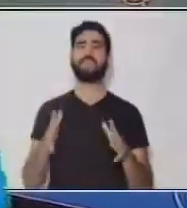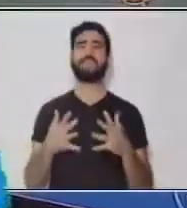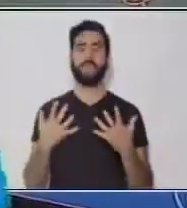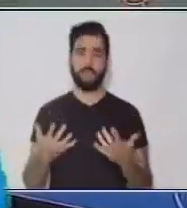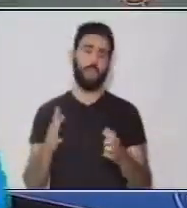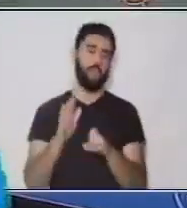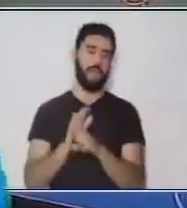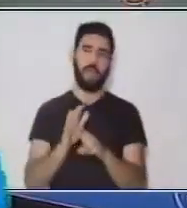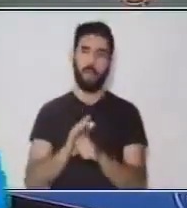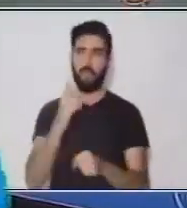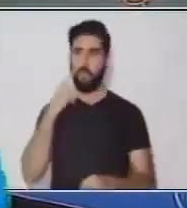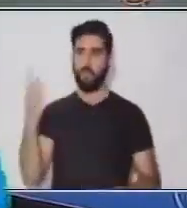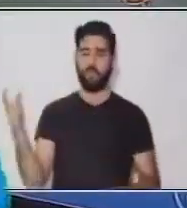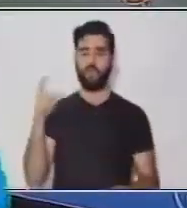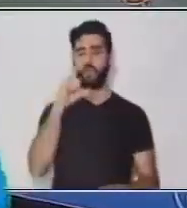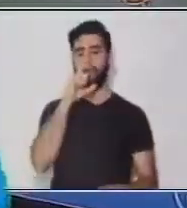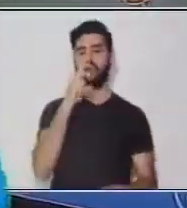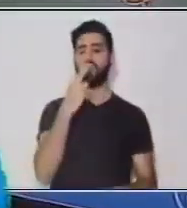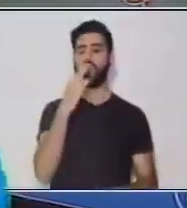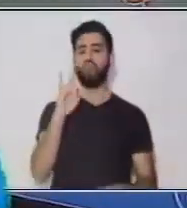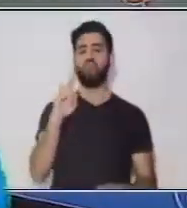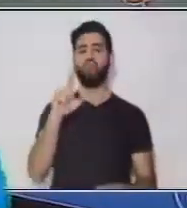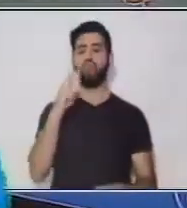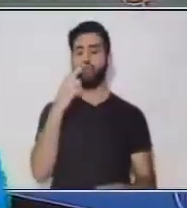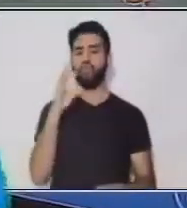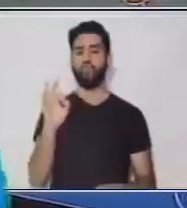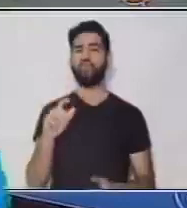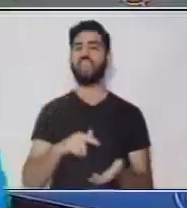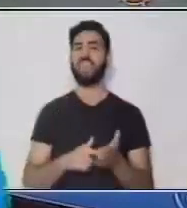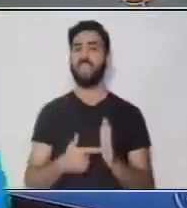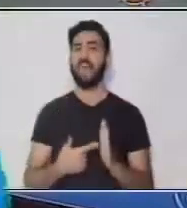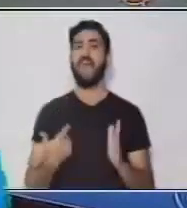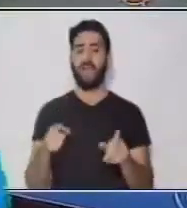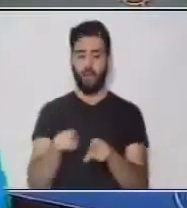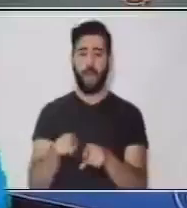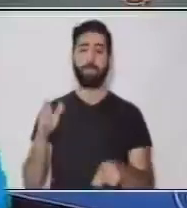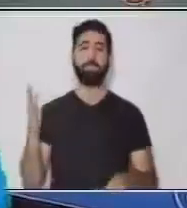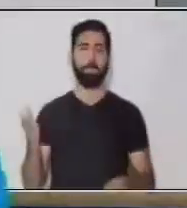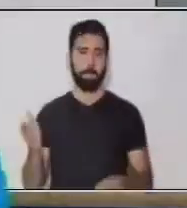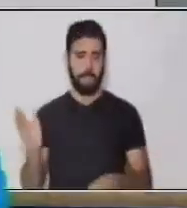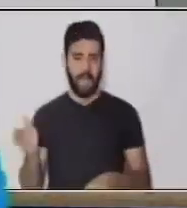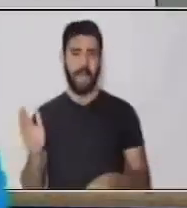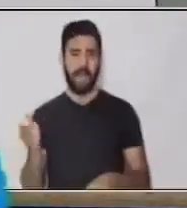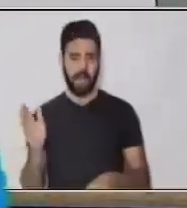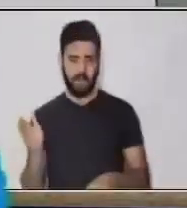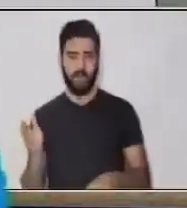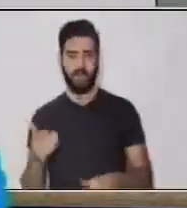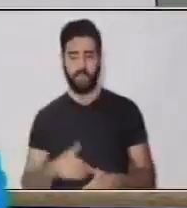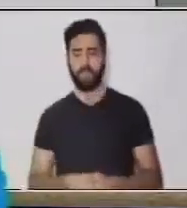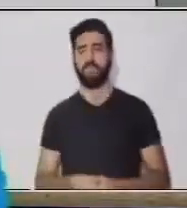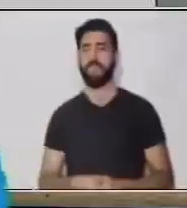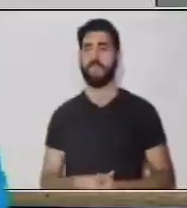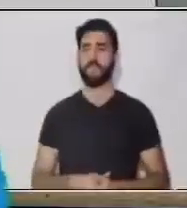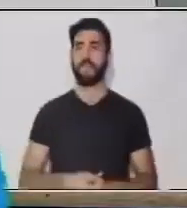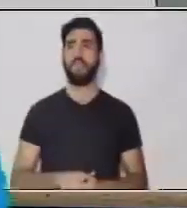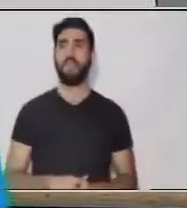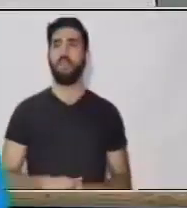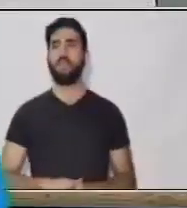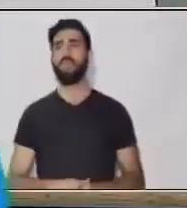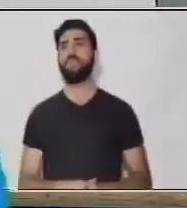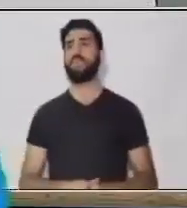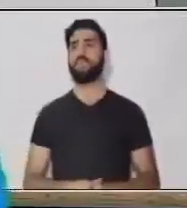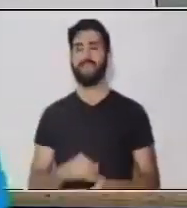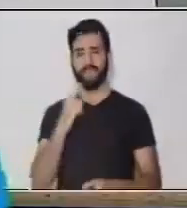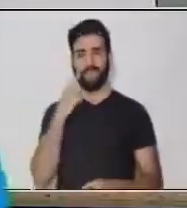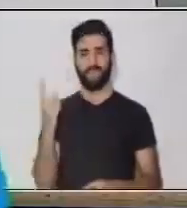Por ejemplo, nosotros le decimos chucho a un... Excelente, a un perro. También